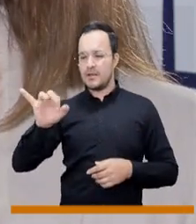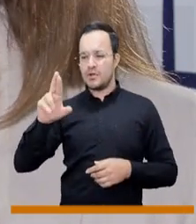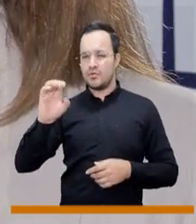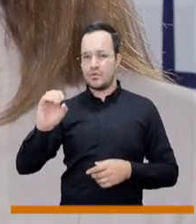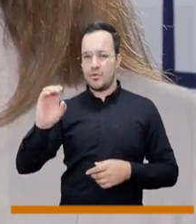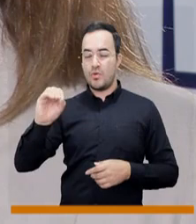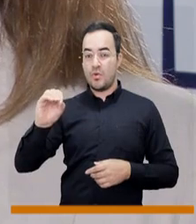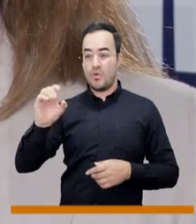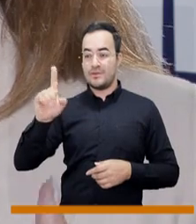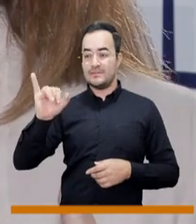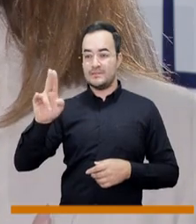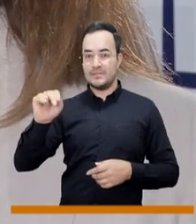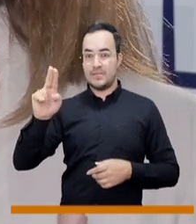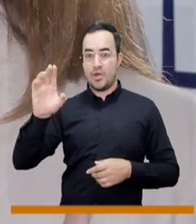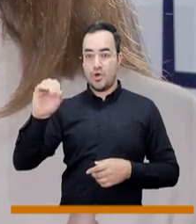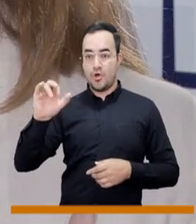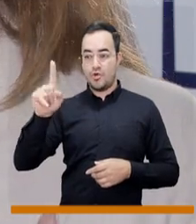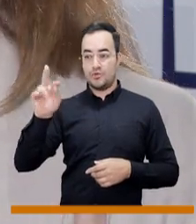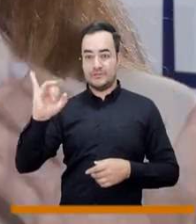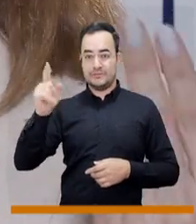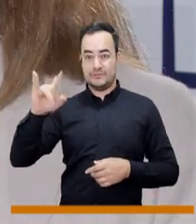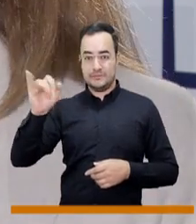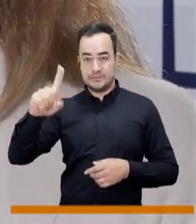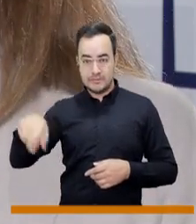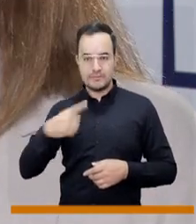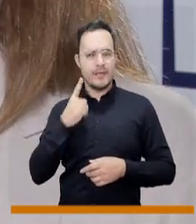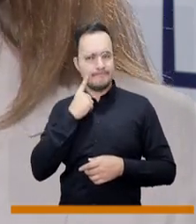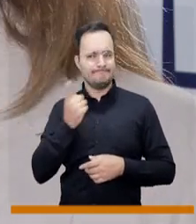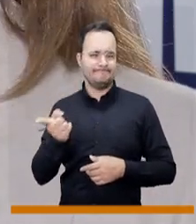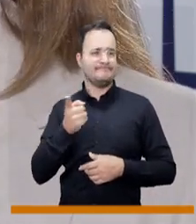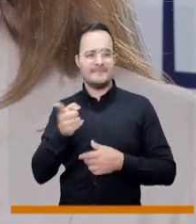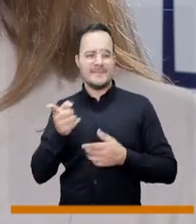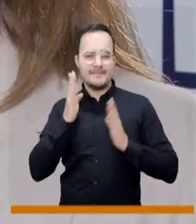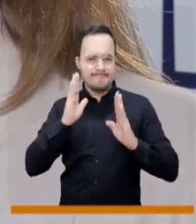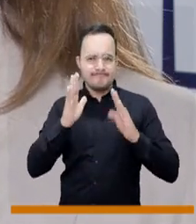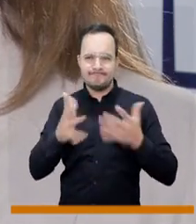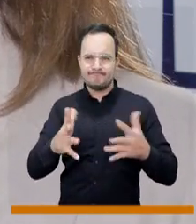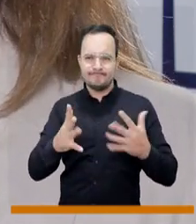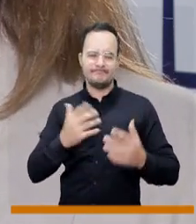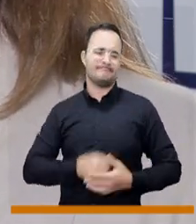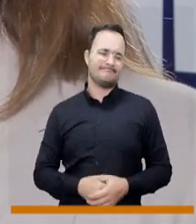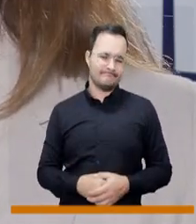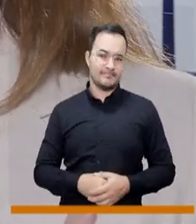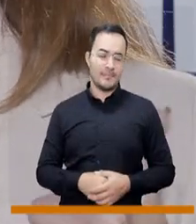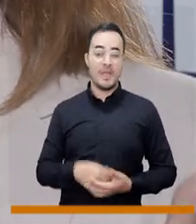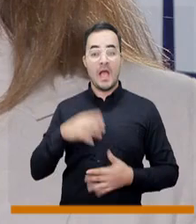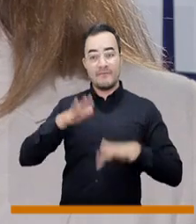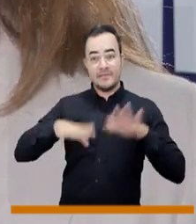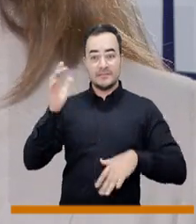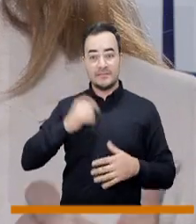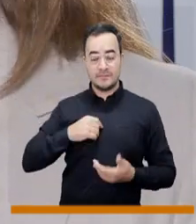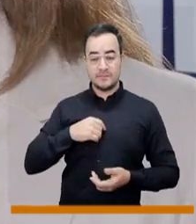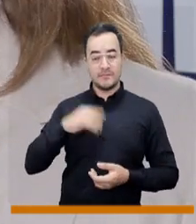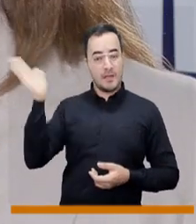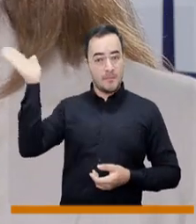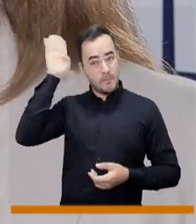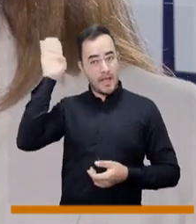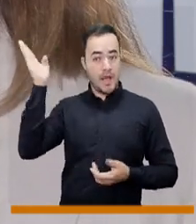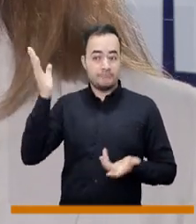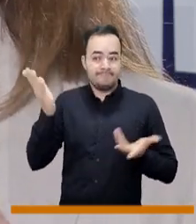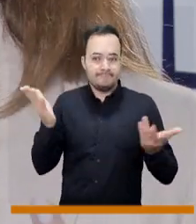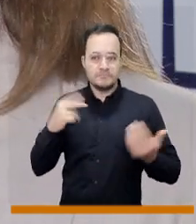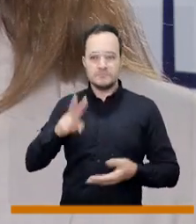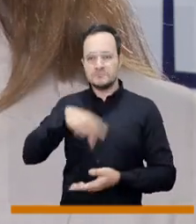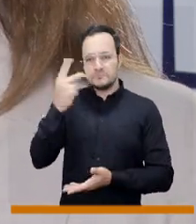la neurocistizercosis. Y eso puede corresponder al más del 5% de las epilepsias que son prevenidas. También están los golpes en la